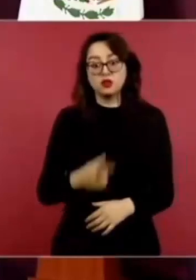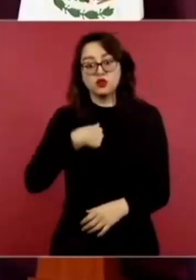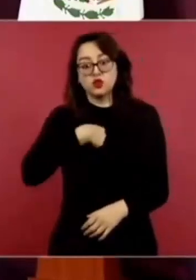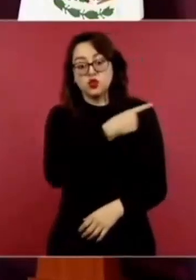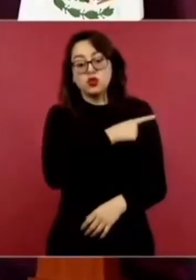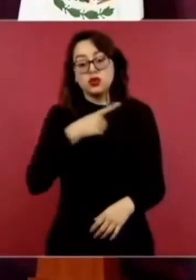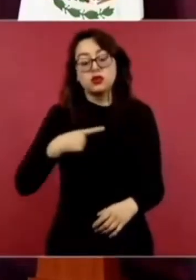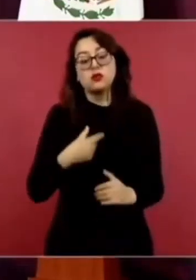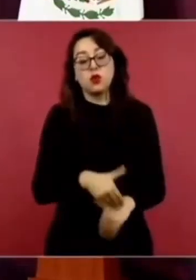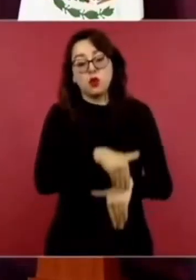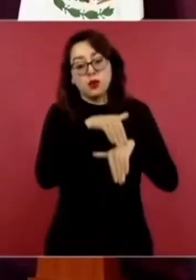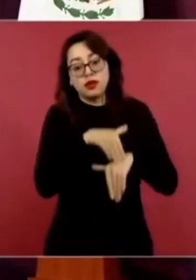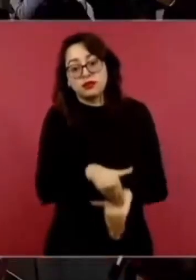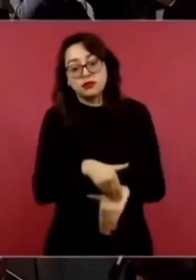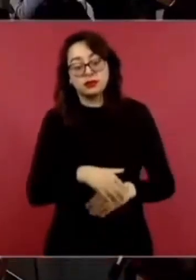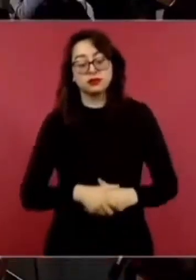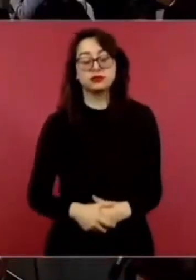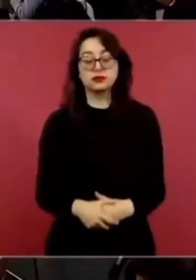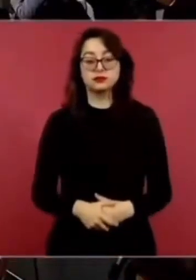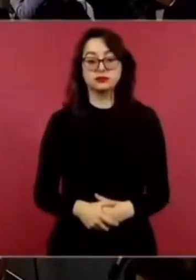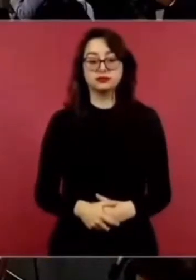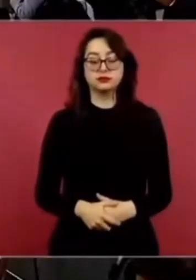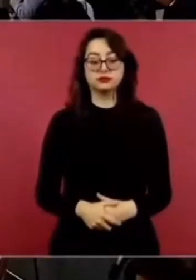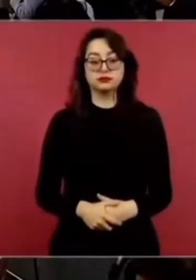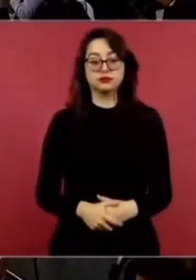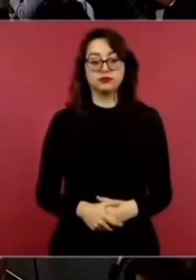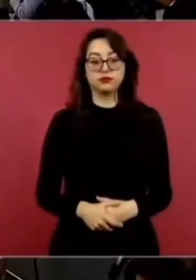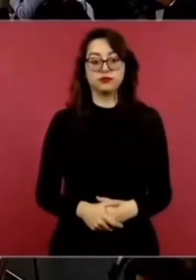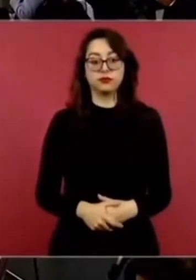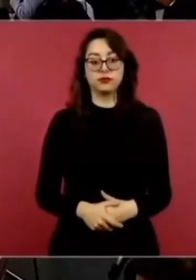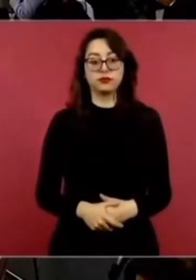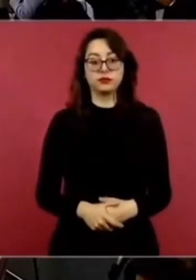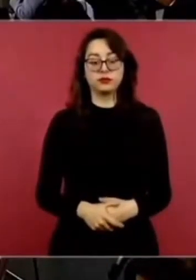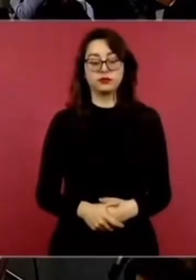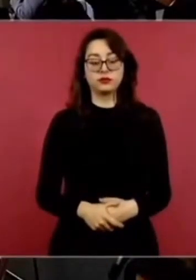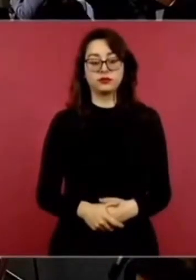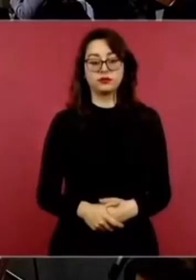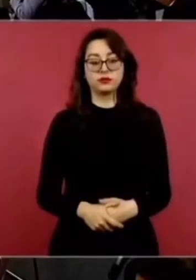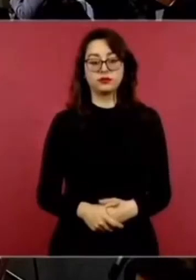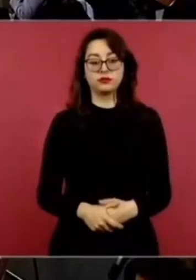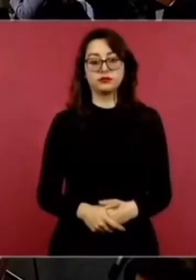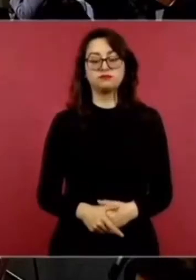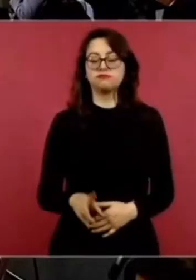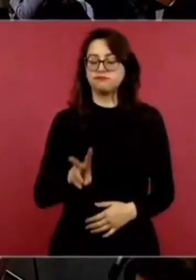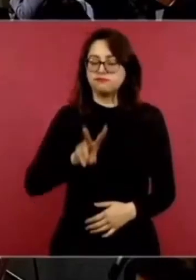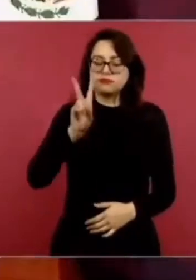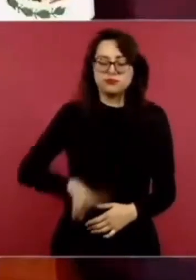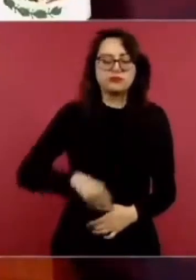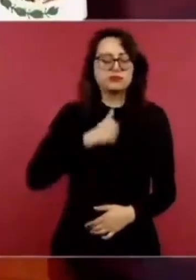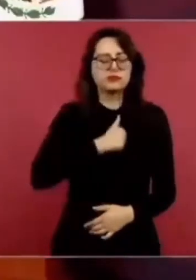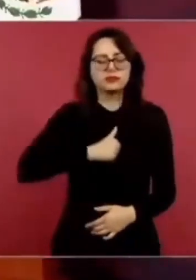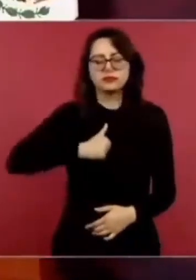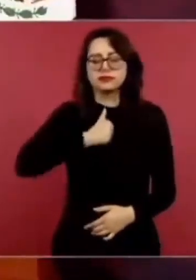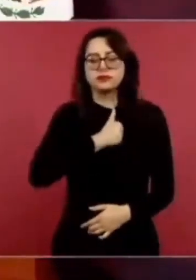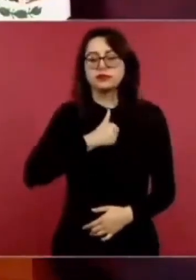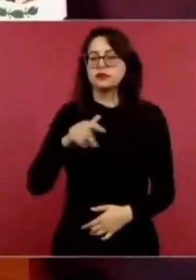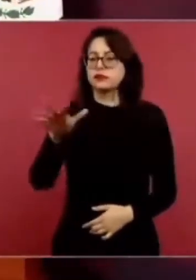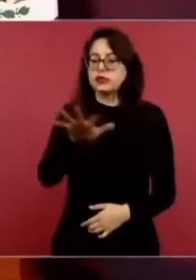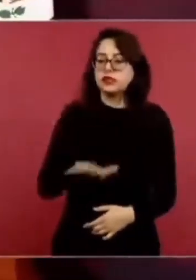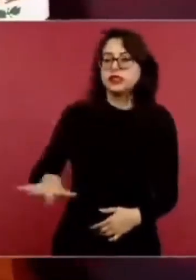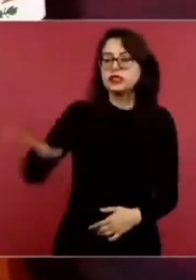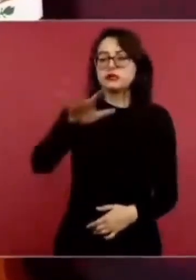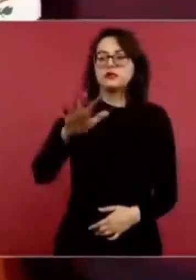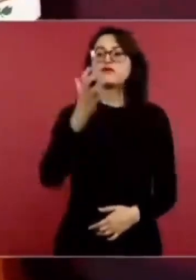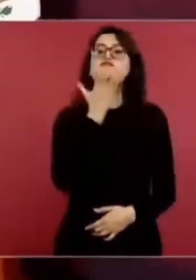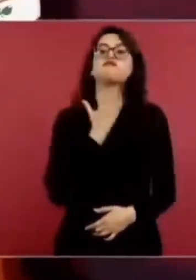Y nuestro respeto y nuestras condolencias al pueblo de Israel